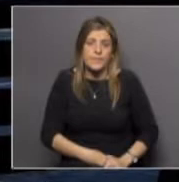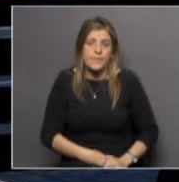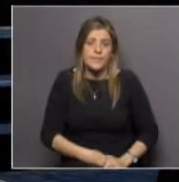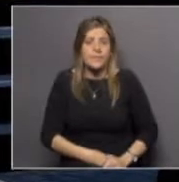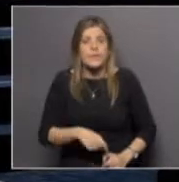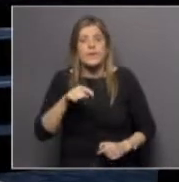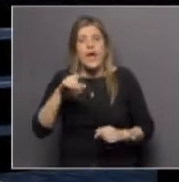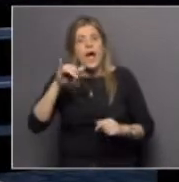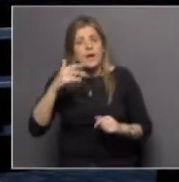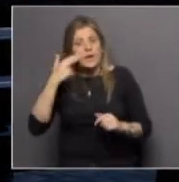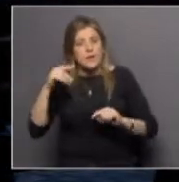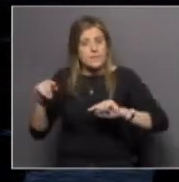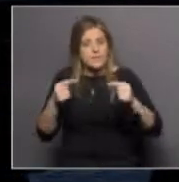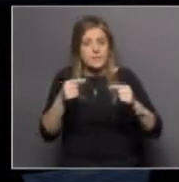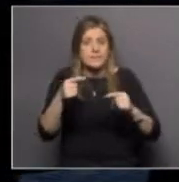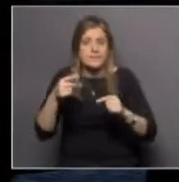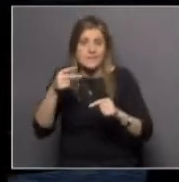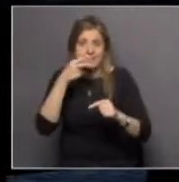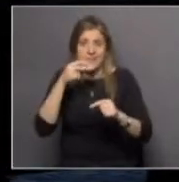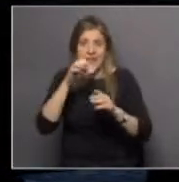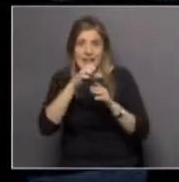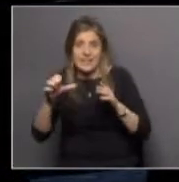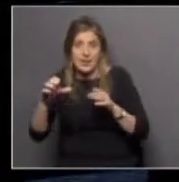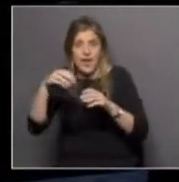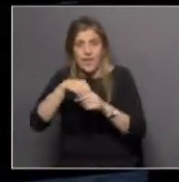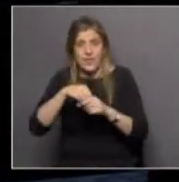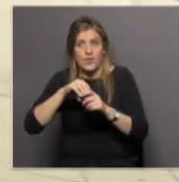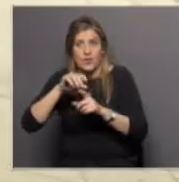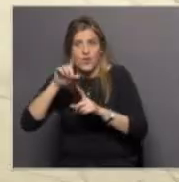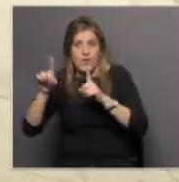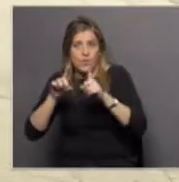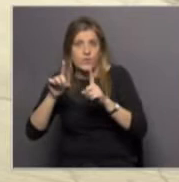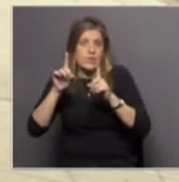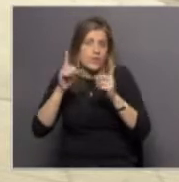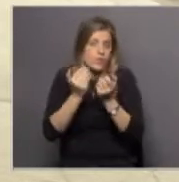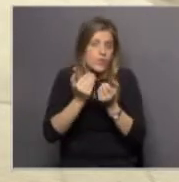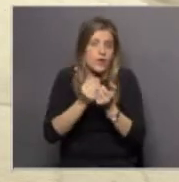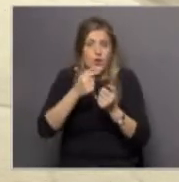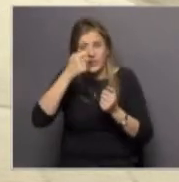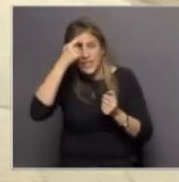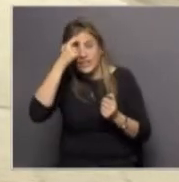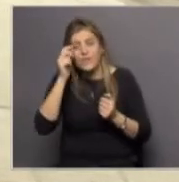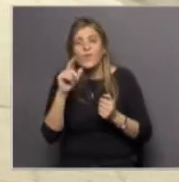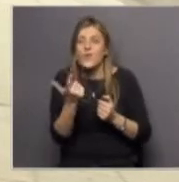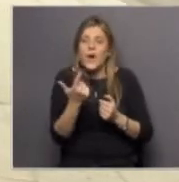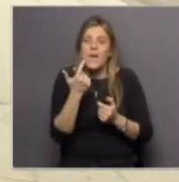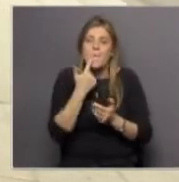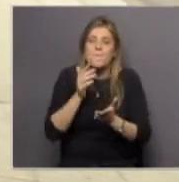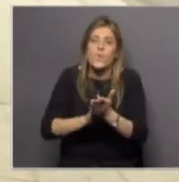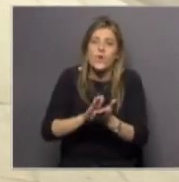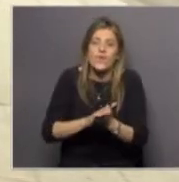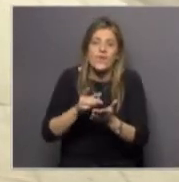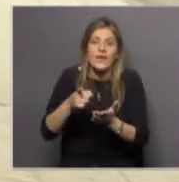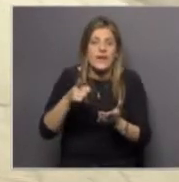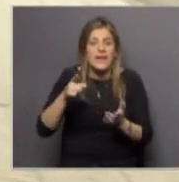la controversia que generan estos dispositivos en el mundo académico y en el mundo científico es que no ha sido demostrado en el caso de los cigarrillos